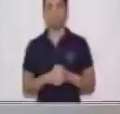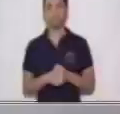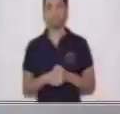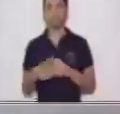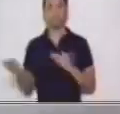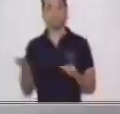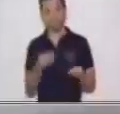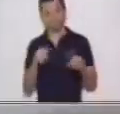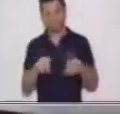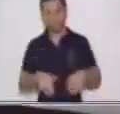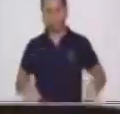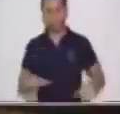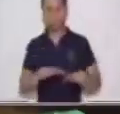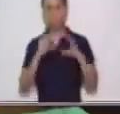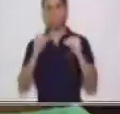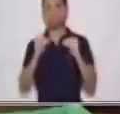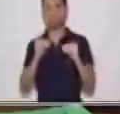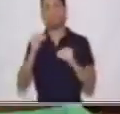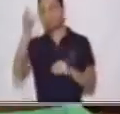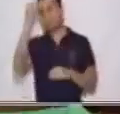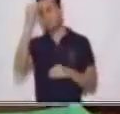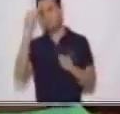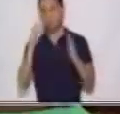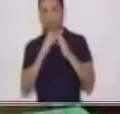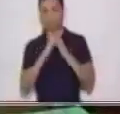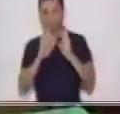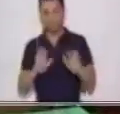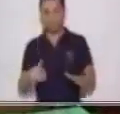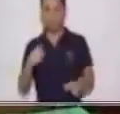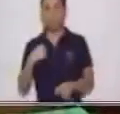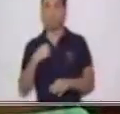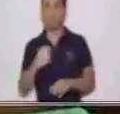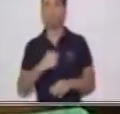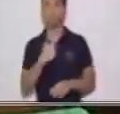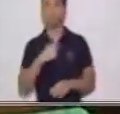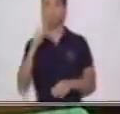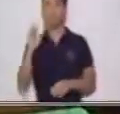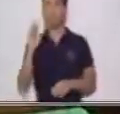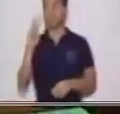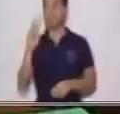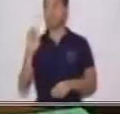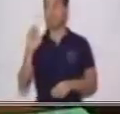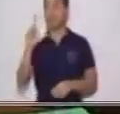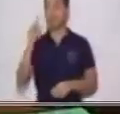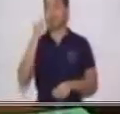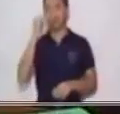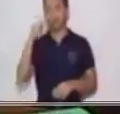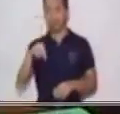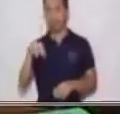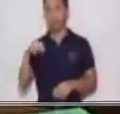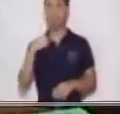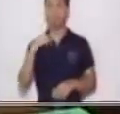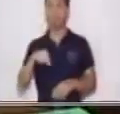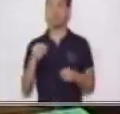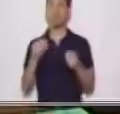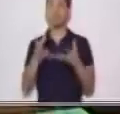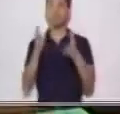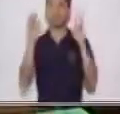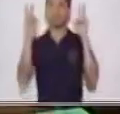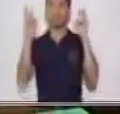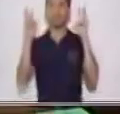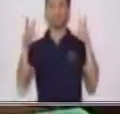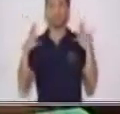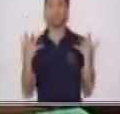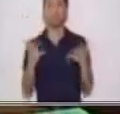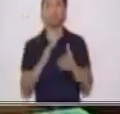Bienvenidos a este espacio educativo Aprendo en Casa. Soy Evelyn Arminda Riola Ramírez y en esta oportunidad desarrollaré el tema